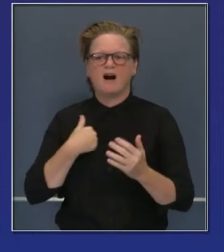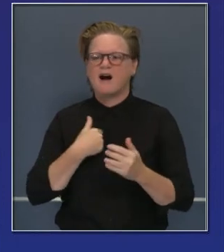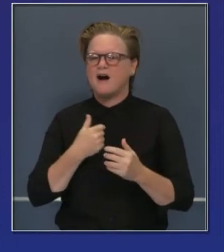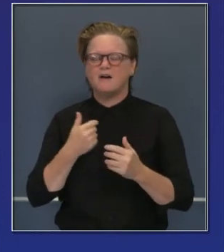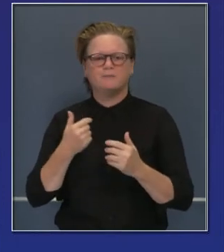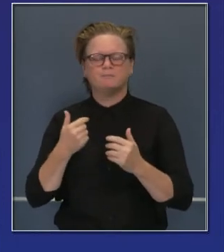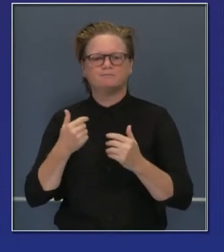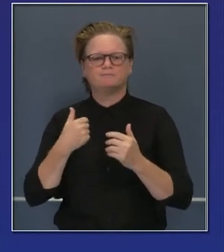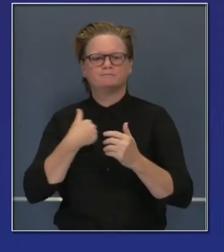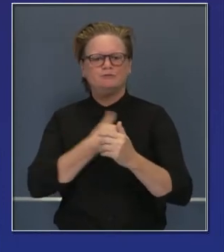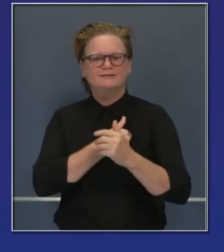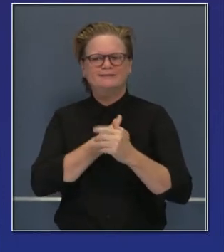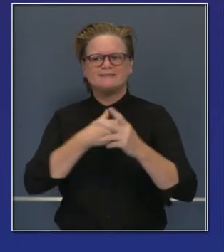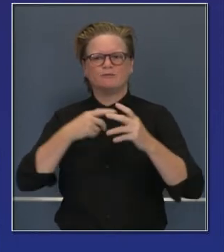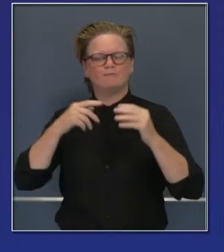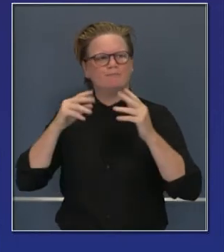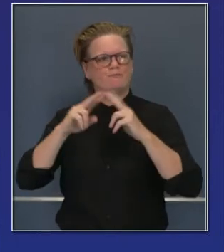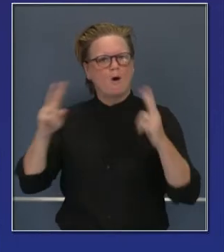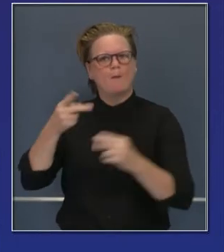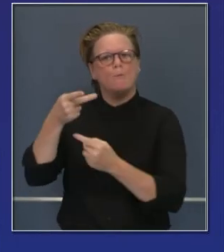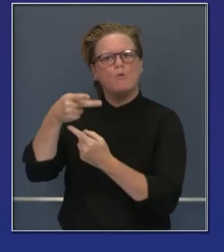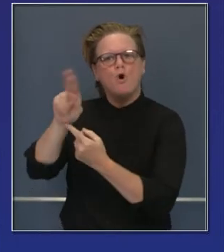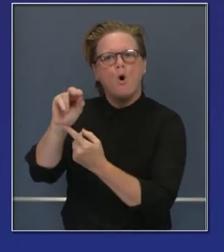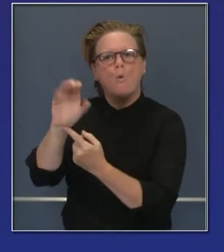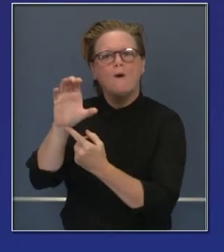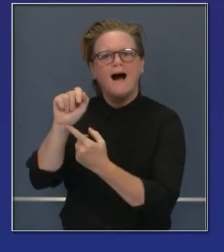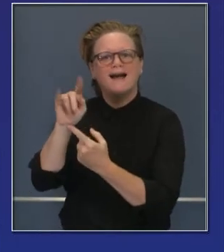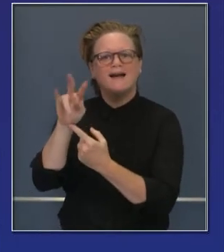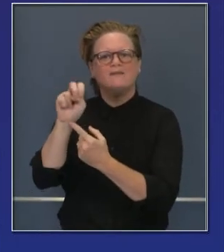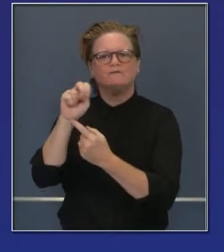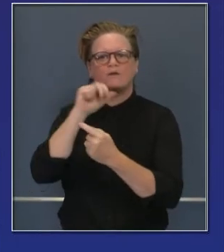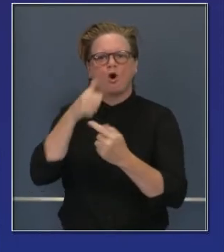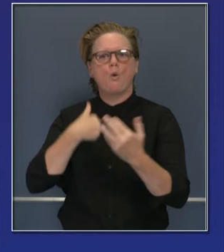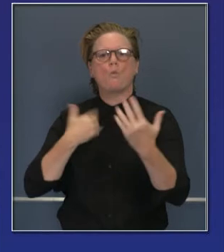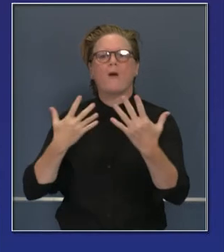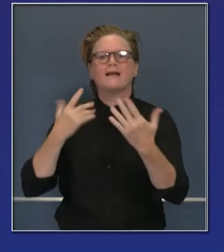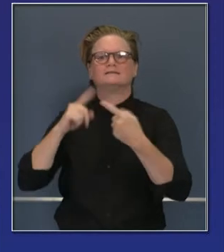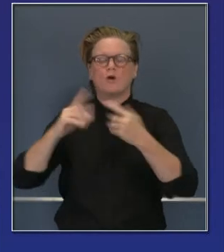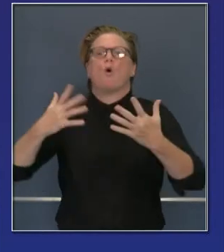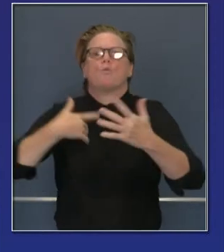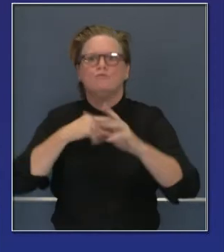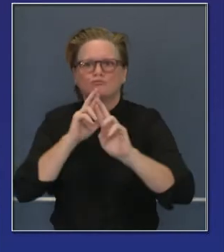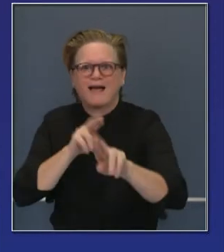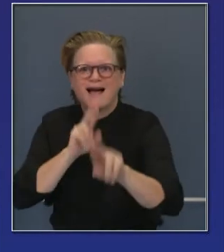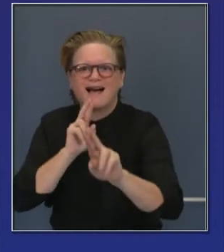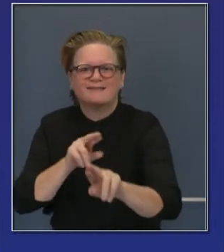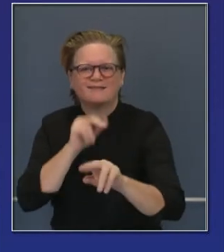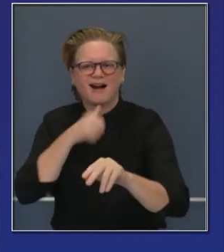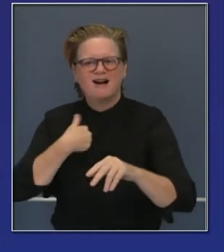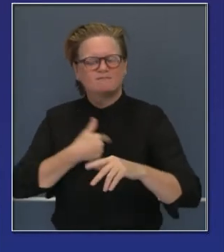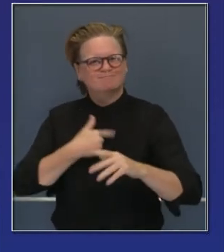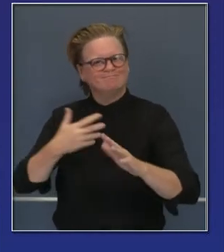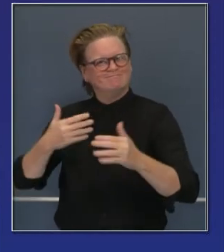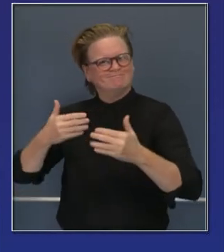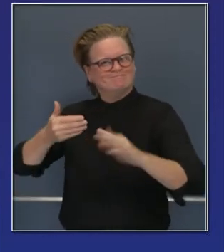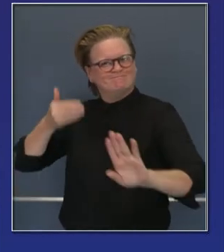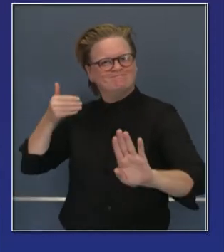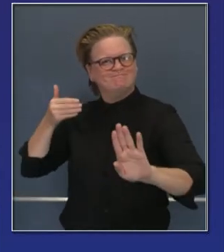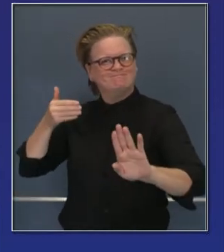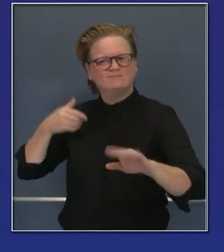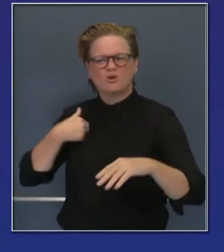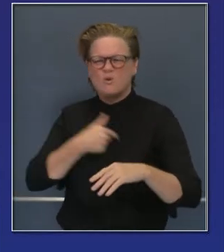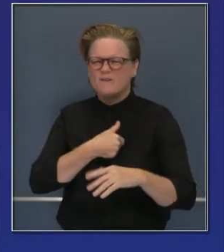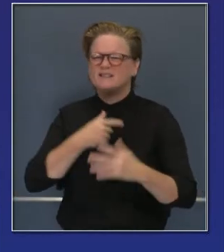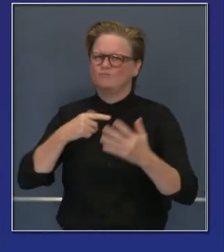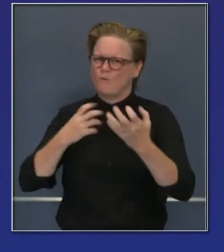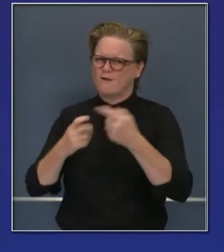Estamos, hemos trabajado proactivamente anticipando problemas y también estamos benditos por tener apoyo por el